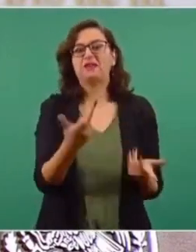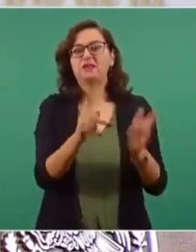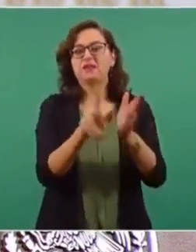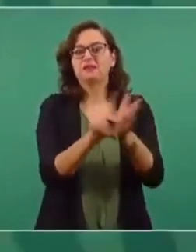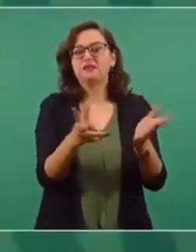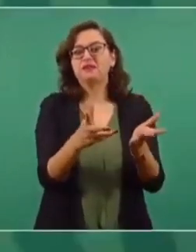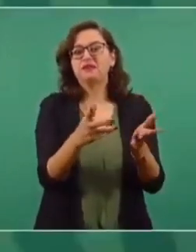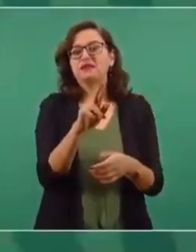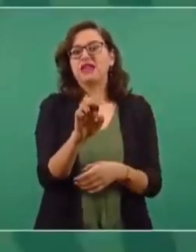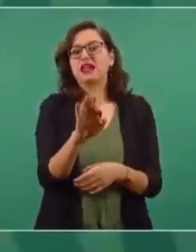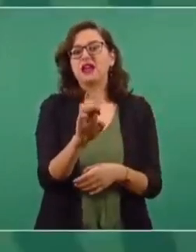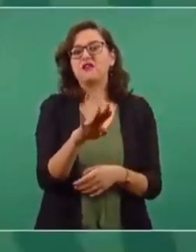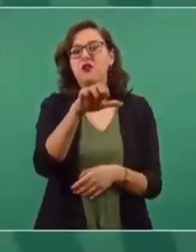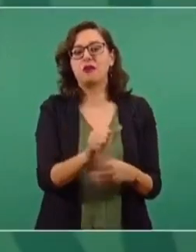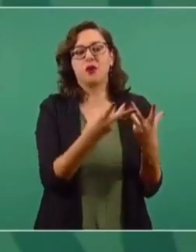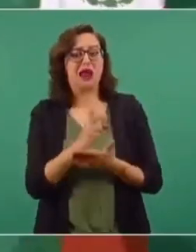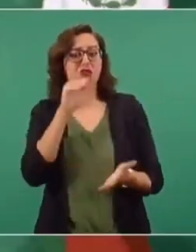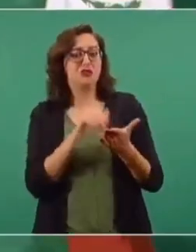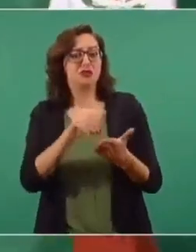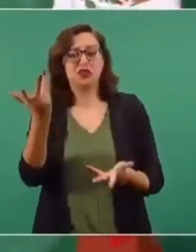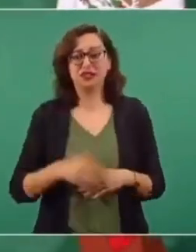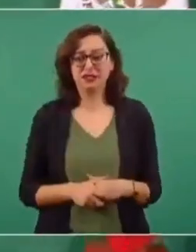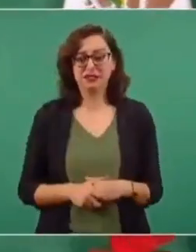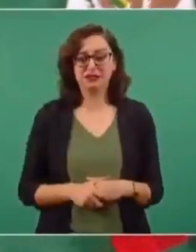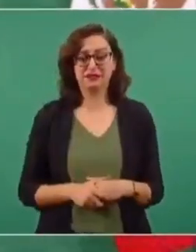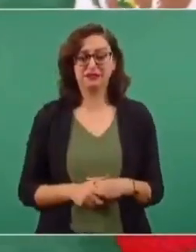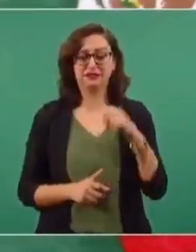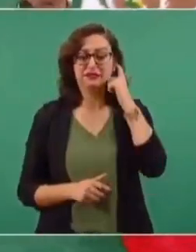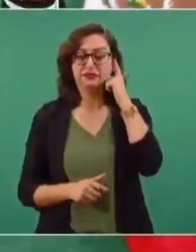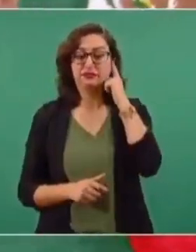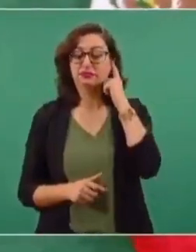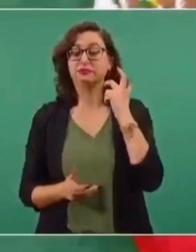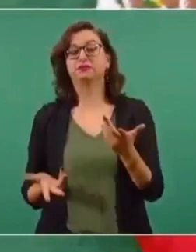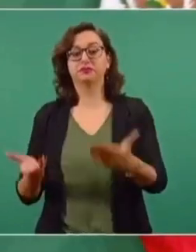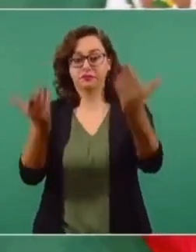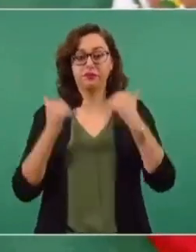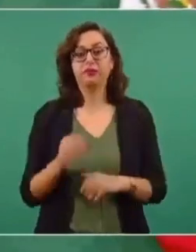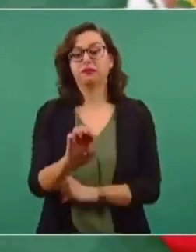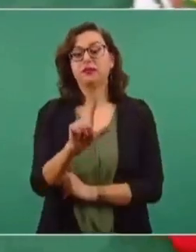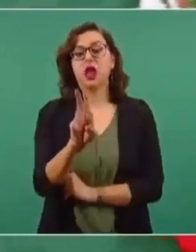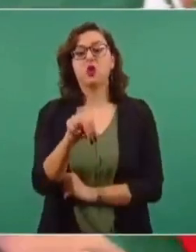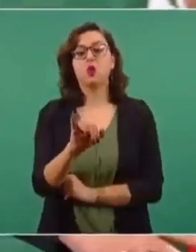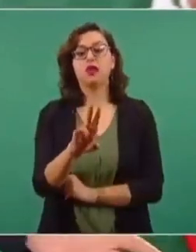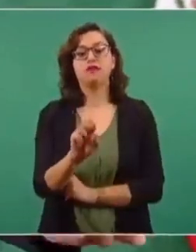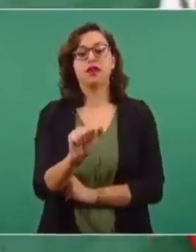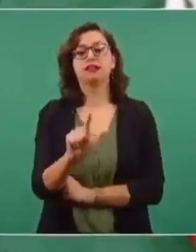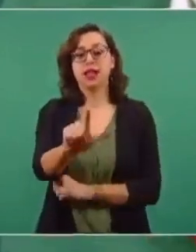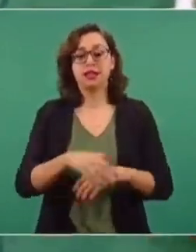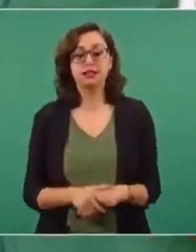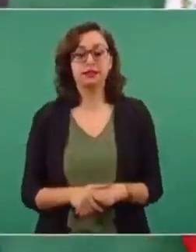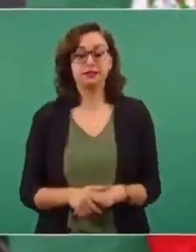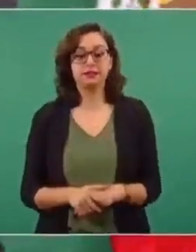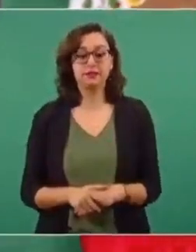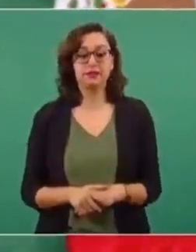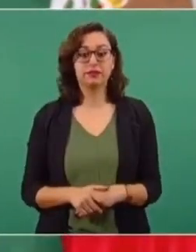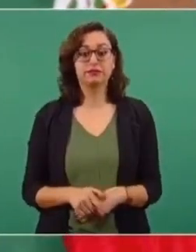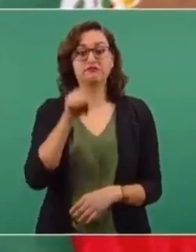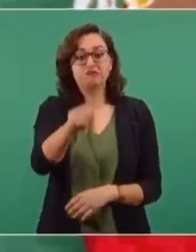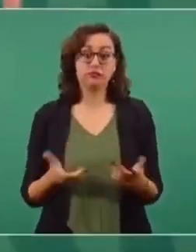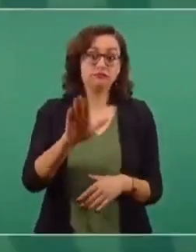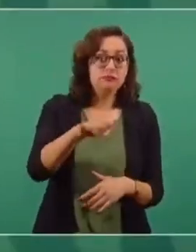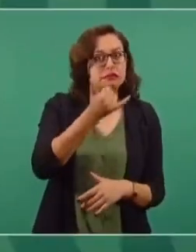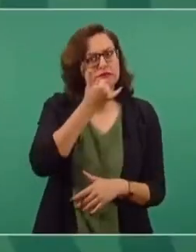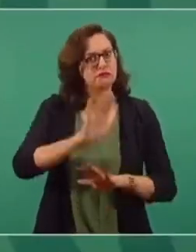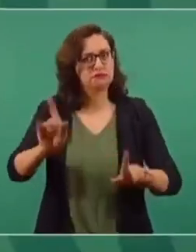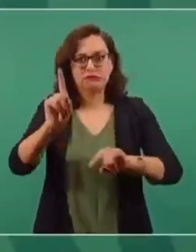fortalecieron con Salinas de Gortari. El caso del Universal, ya que estamos en este caso, tiene un crédito de Nacional